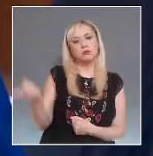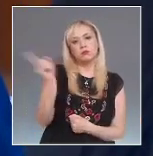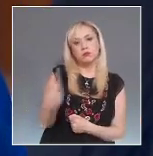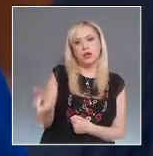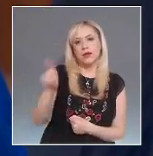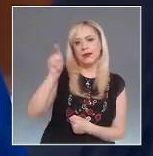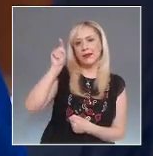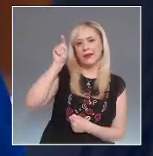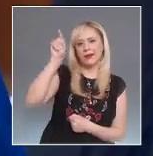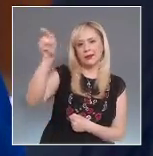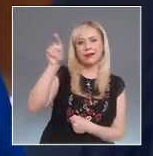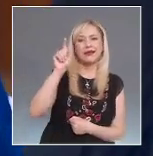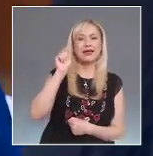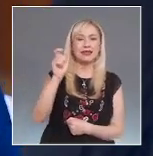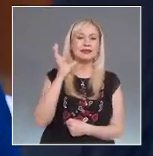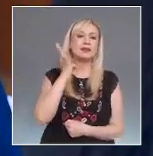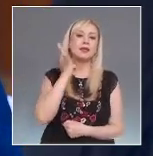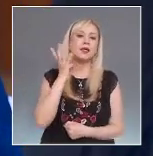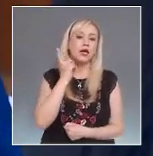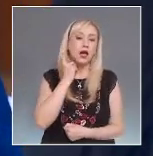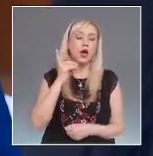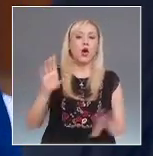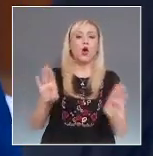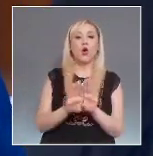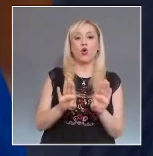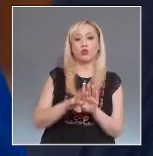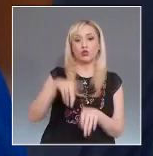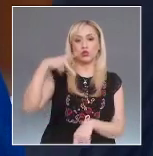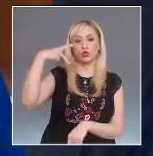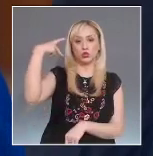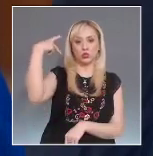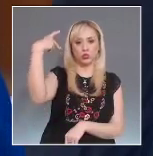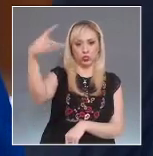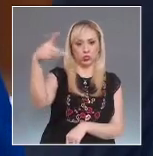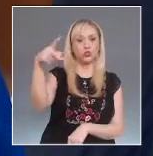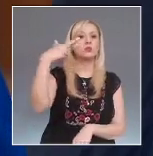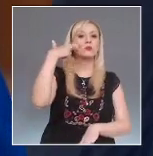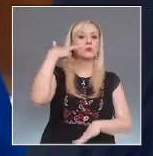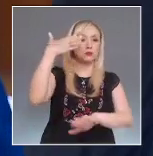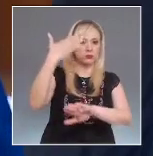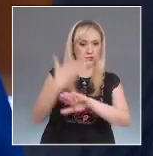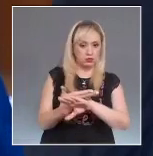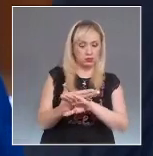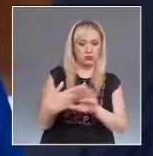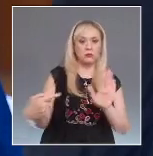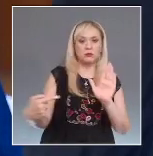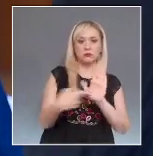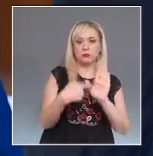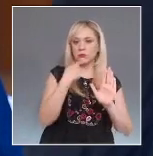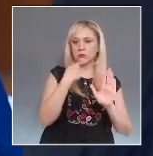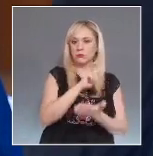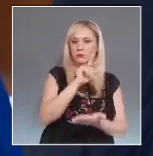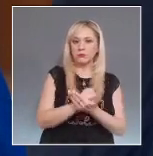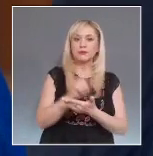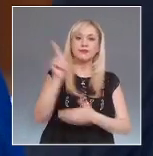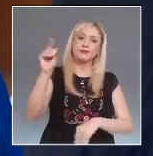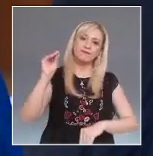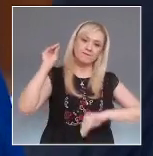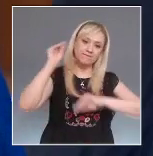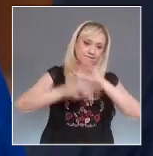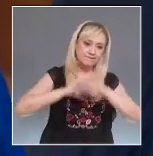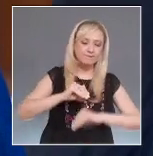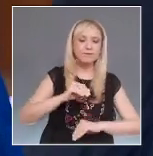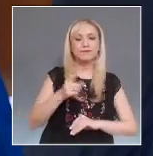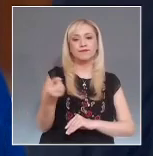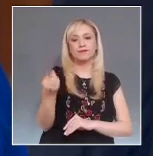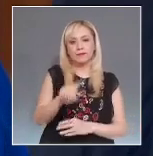la Unión que en ejercicio de su soberanía y competencia implemente las medidas legislativas que estimen